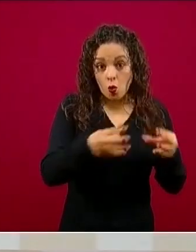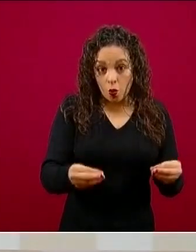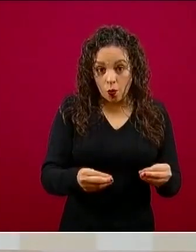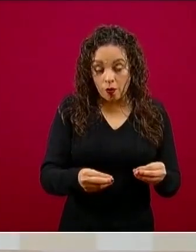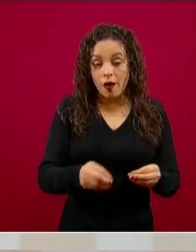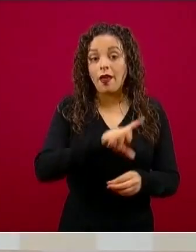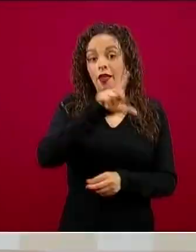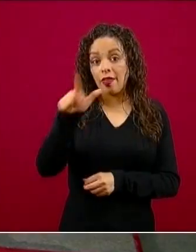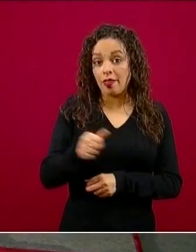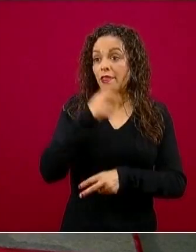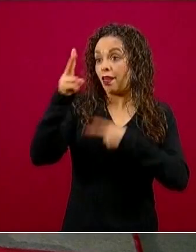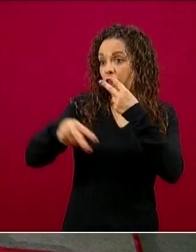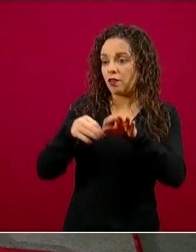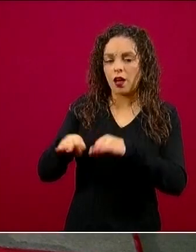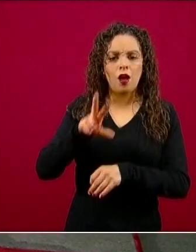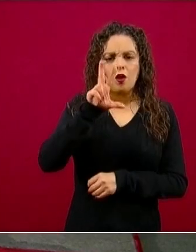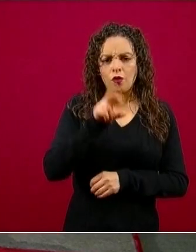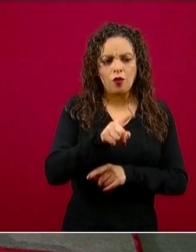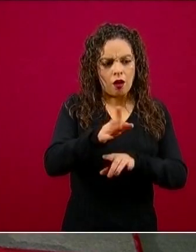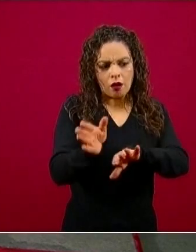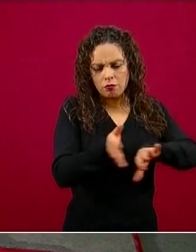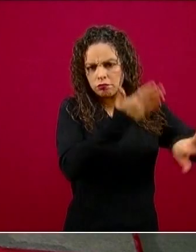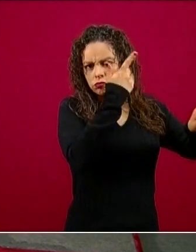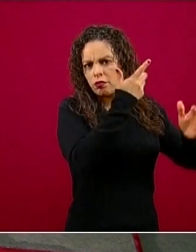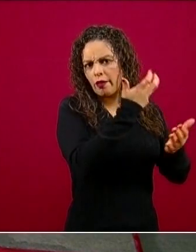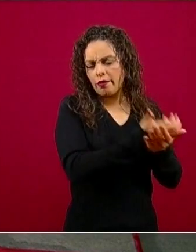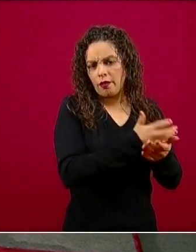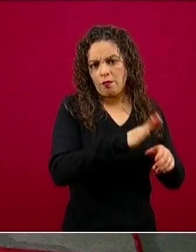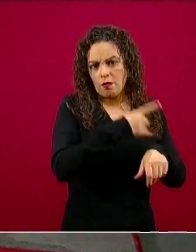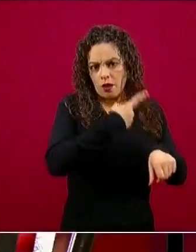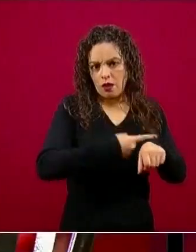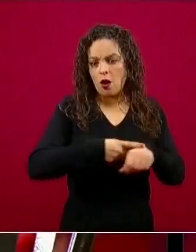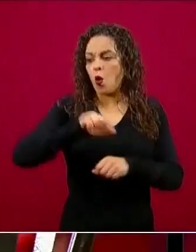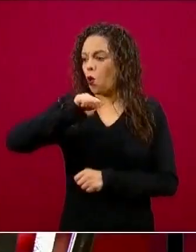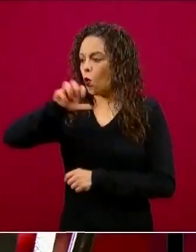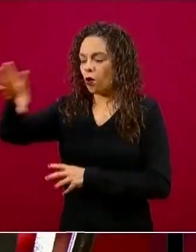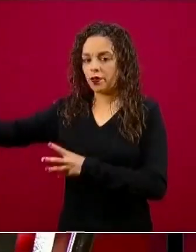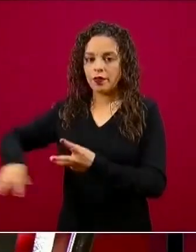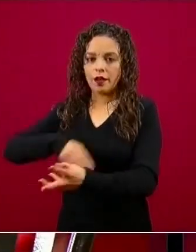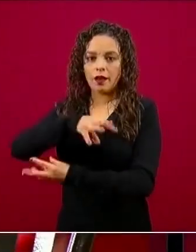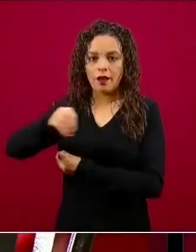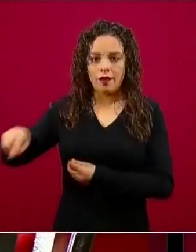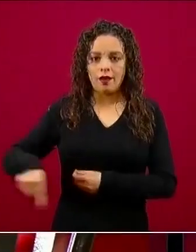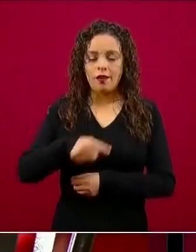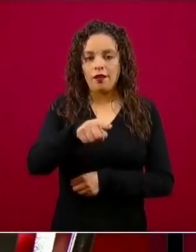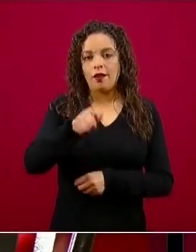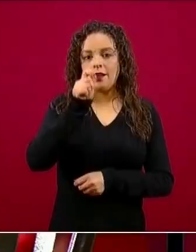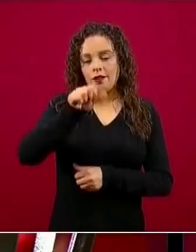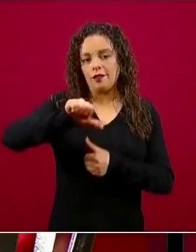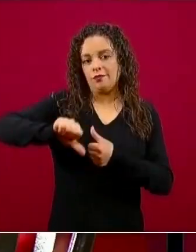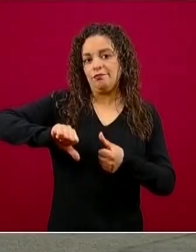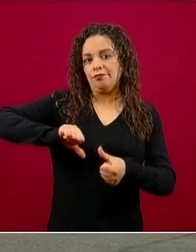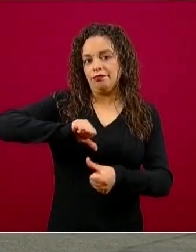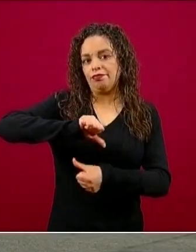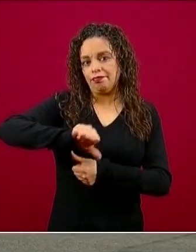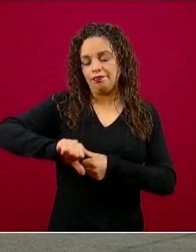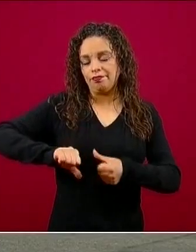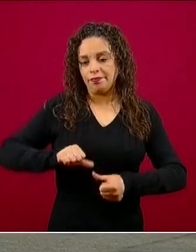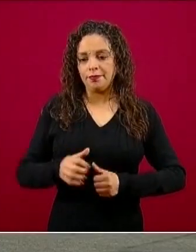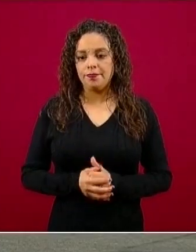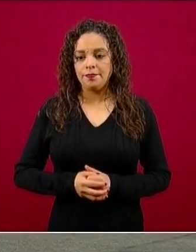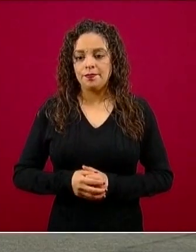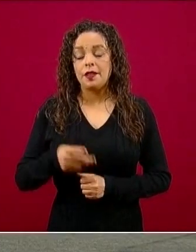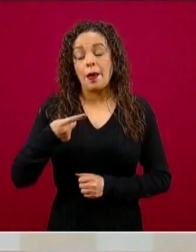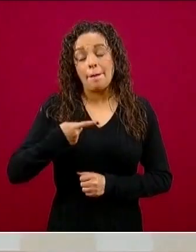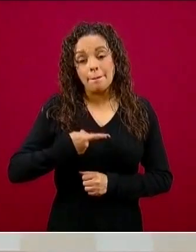algún contagio se mueva a los beneficiarios a otra sucursal cercana. Del millón de créditos que ya están asignados, la titular de